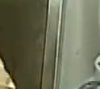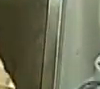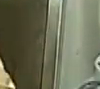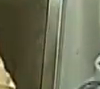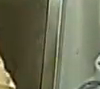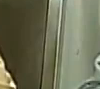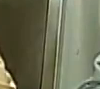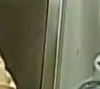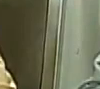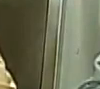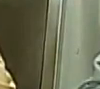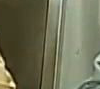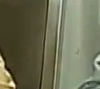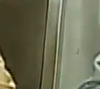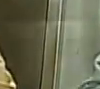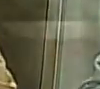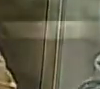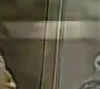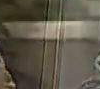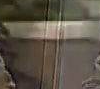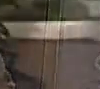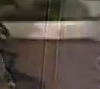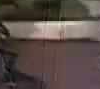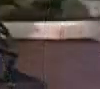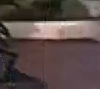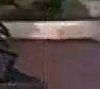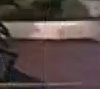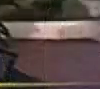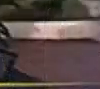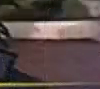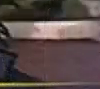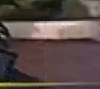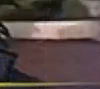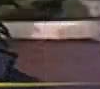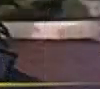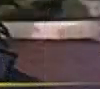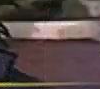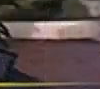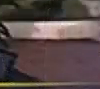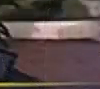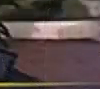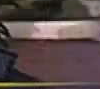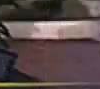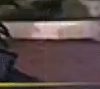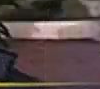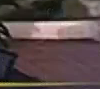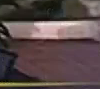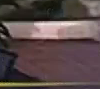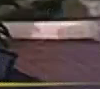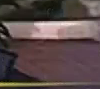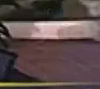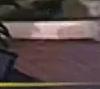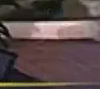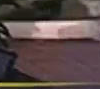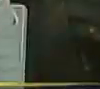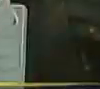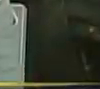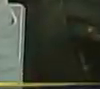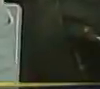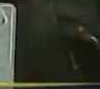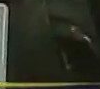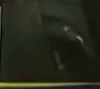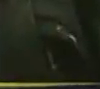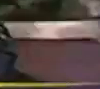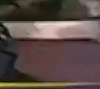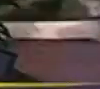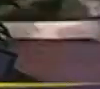vicepresidentes y vicepresidentas de gobierno, Tarete Laisami, general Padrino, el general Néstor Reverol,